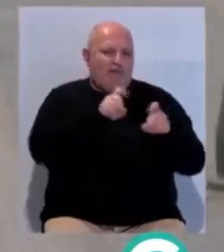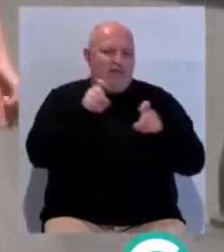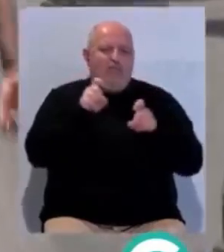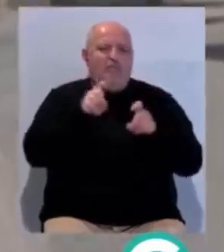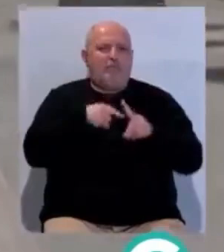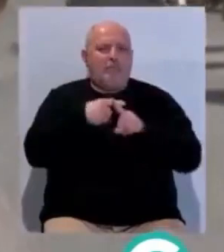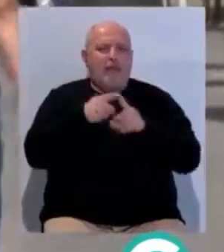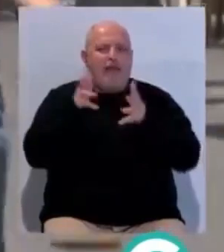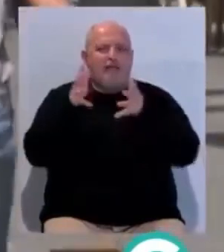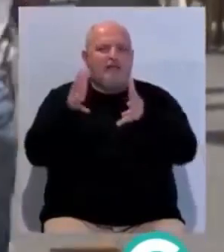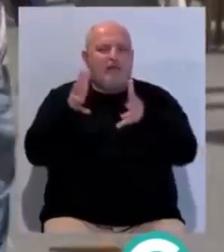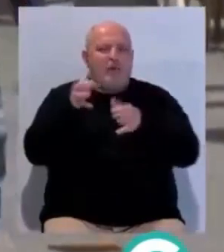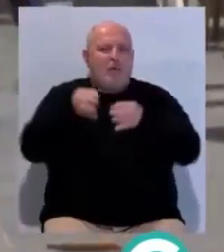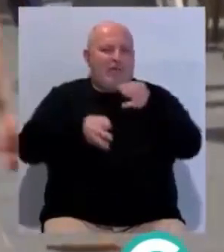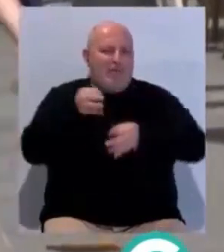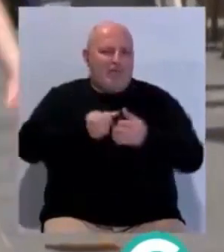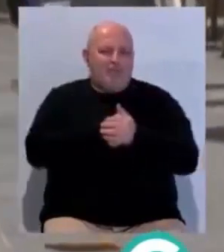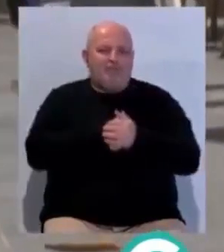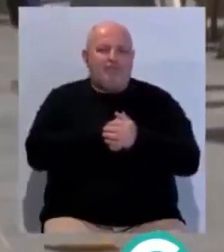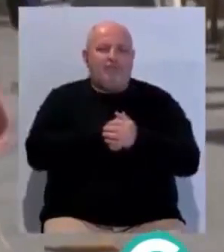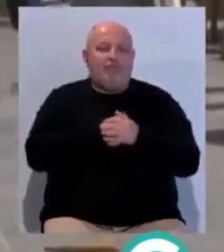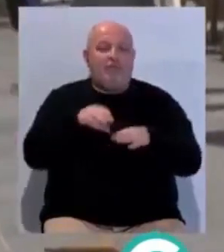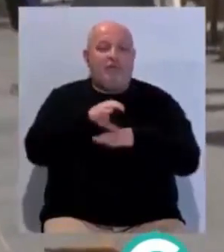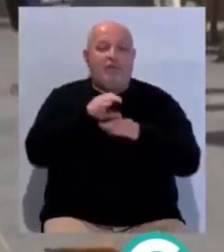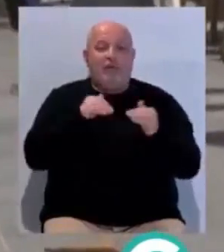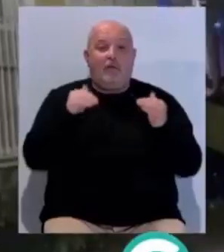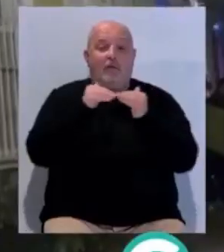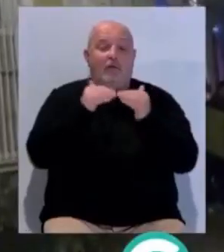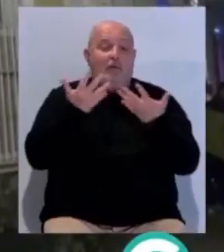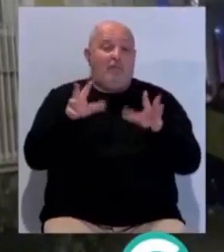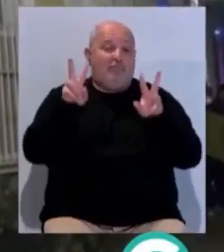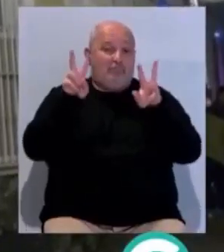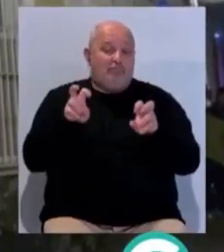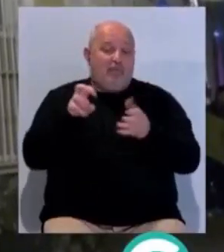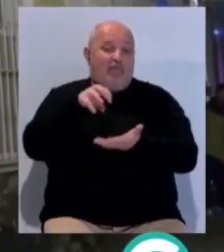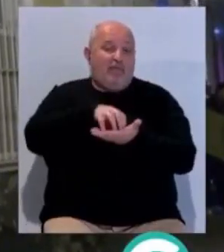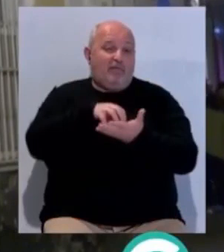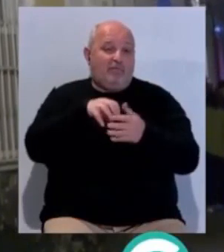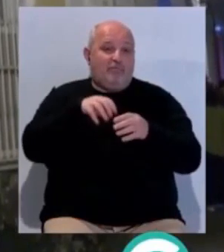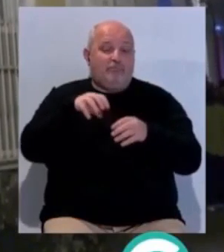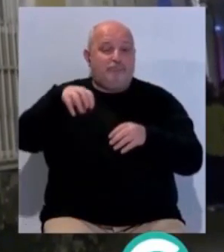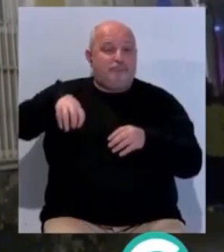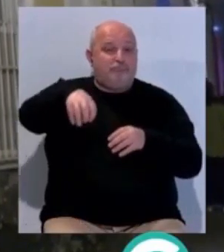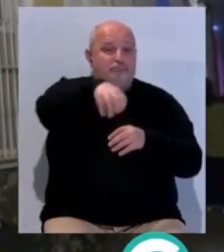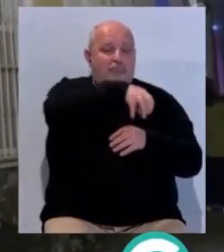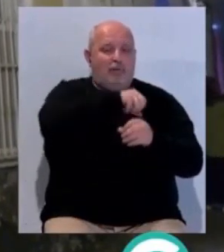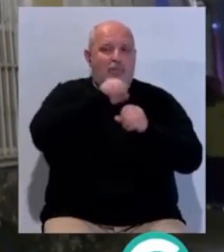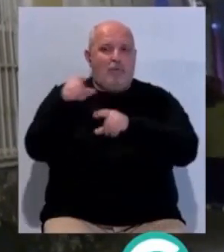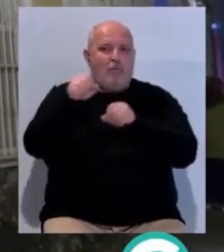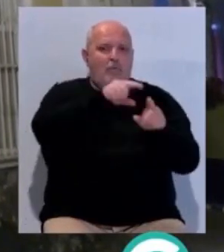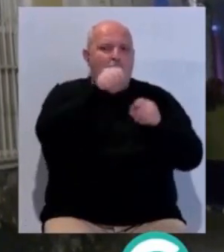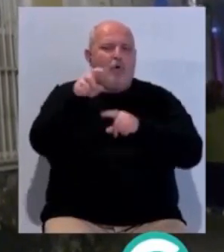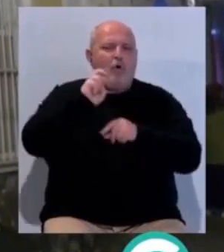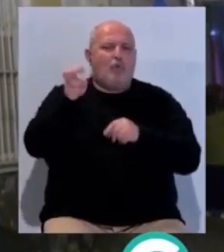así como de asesoramiento jurídico. La Consejería de Igualdad entiende que al tratarse de centros móviles permitirá trasladar estas